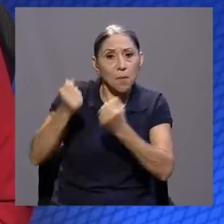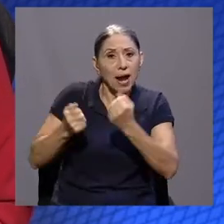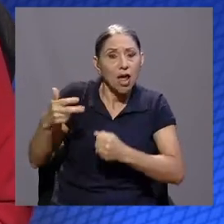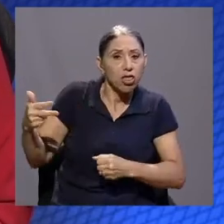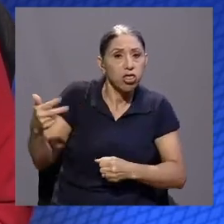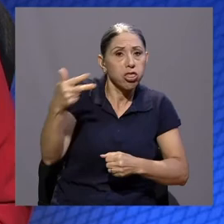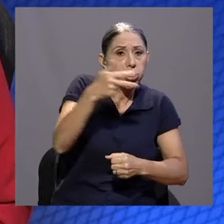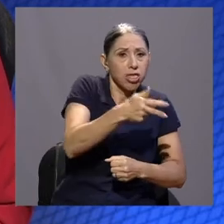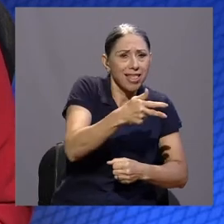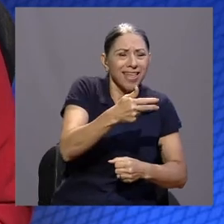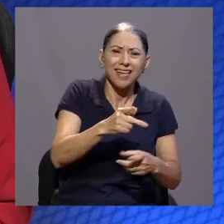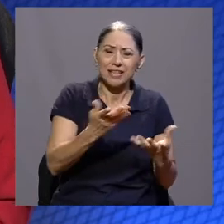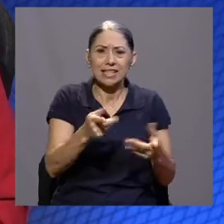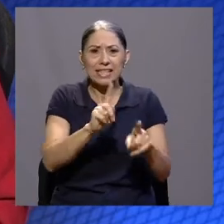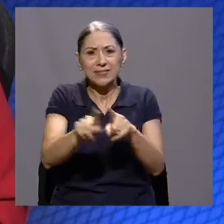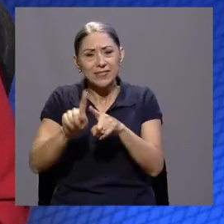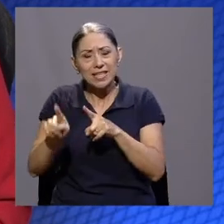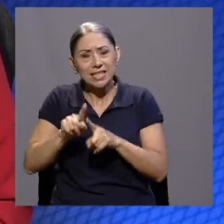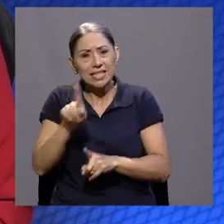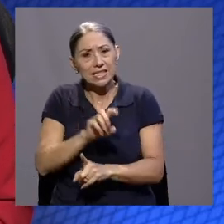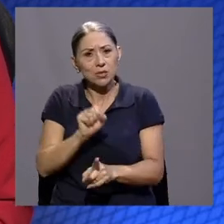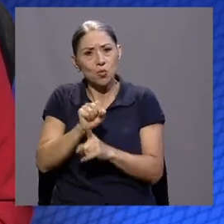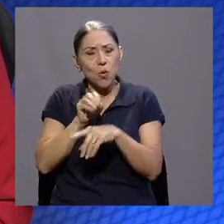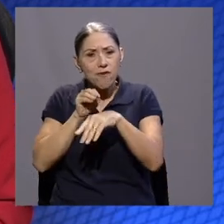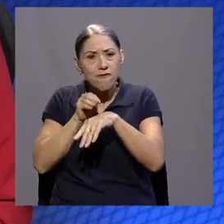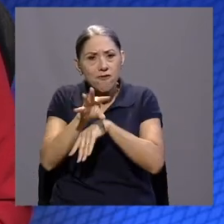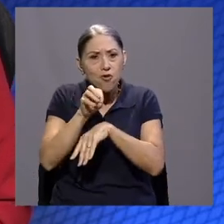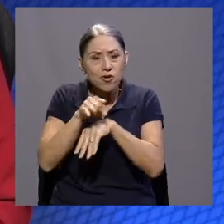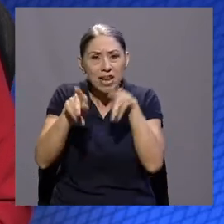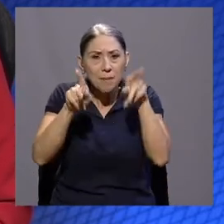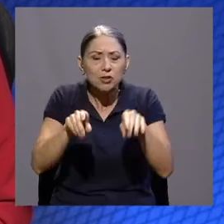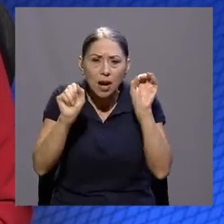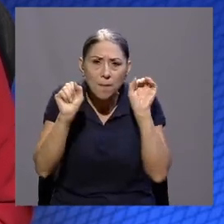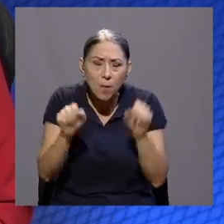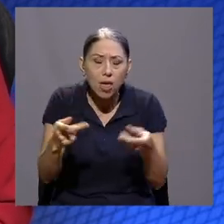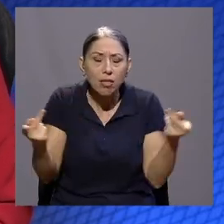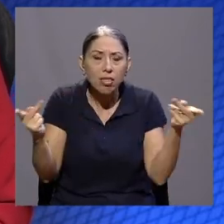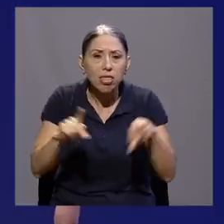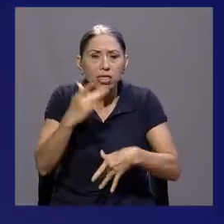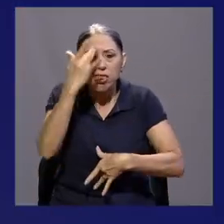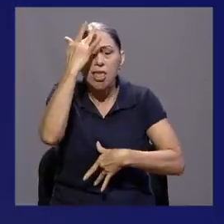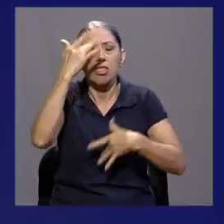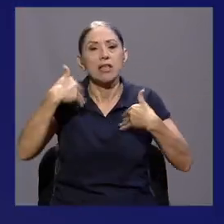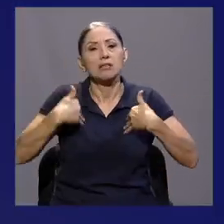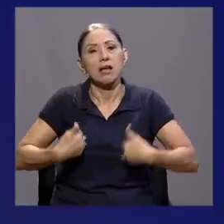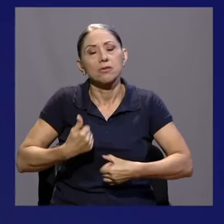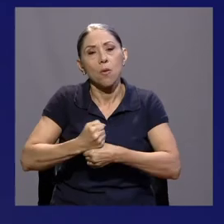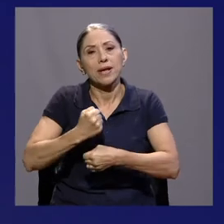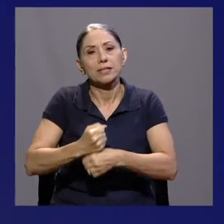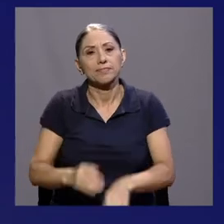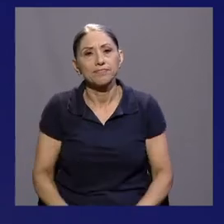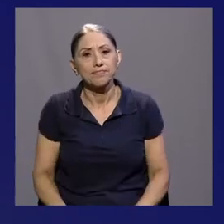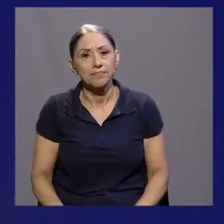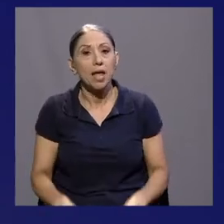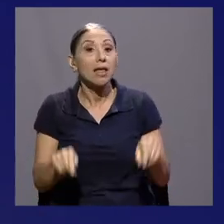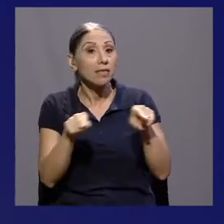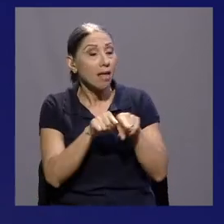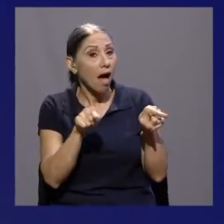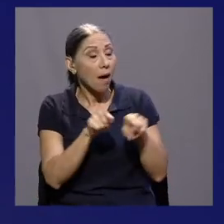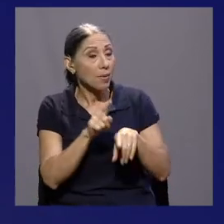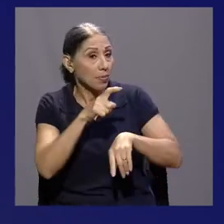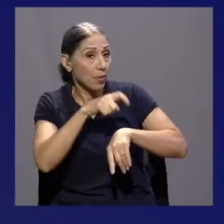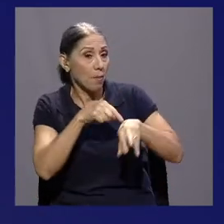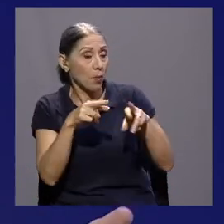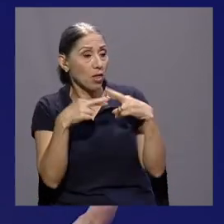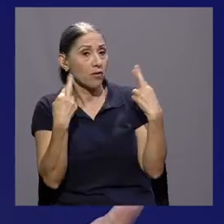esas son pequeñas cosas que influyen en que la persona pueda desarrollar desgaste ocupacional. Incluso se menciona también el tiempo de